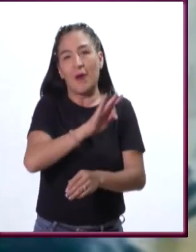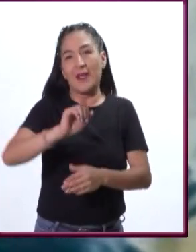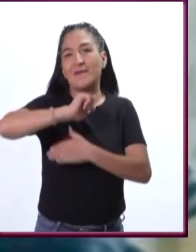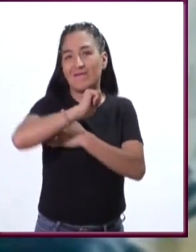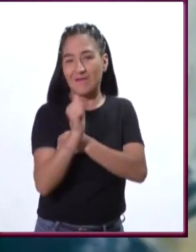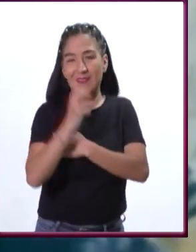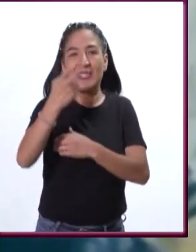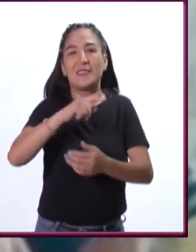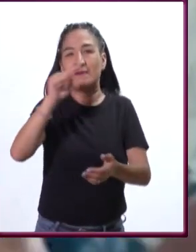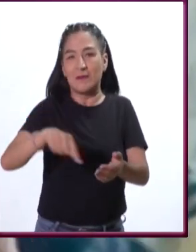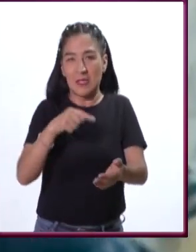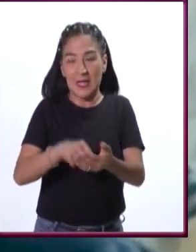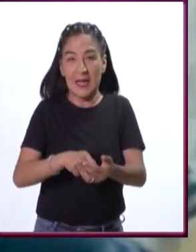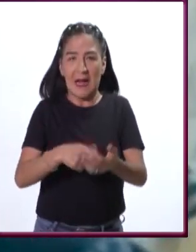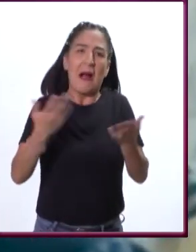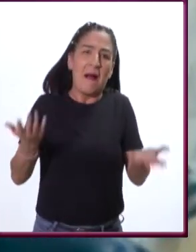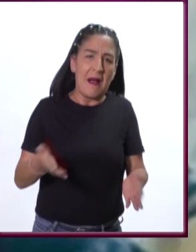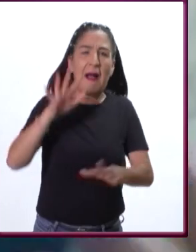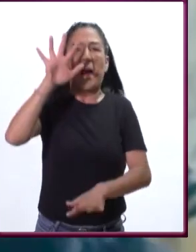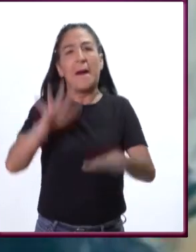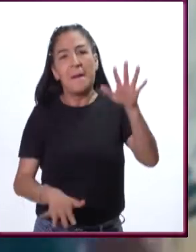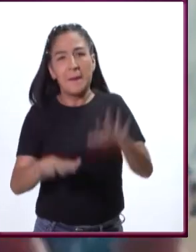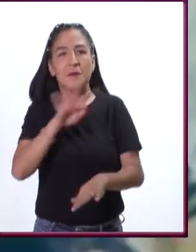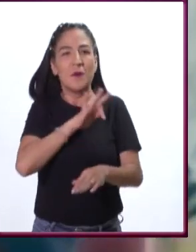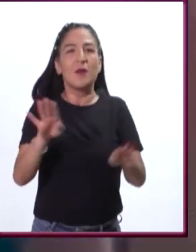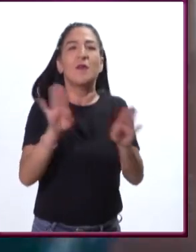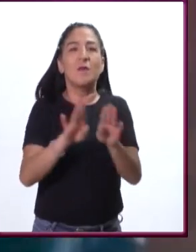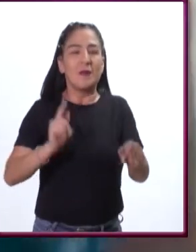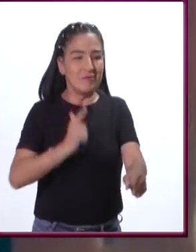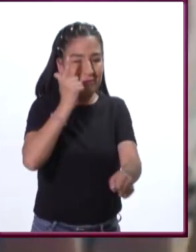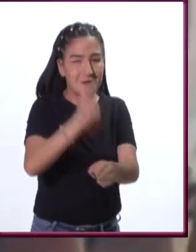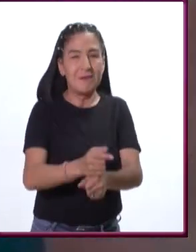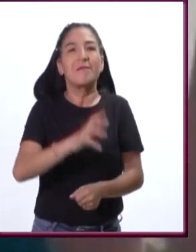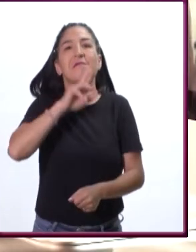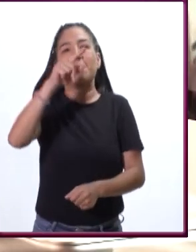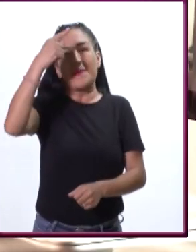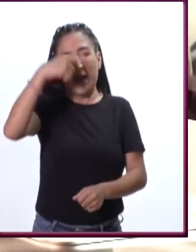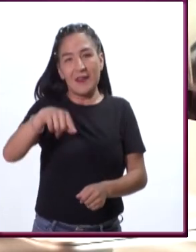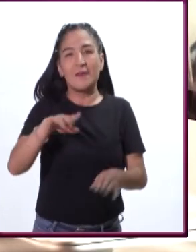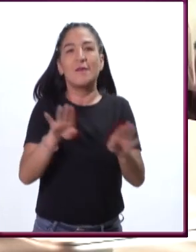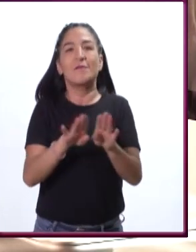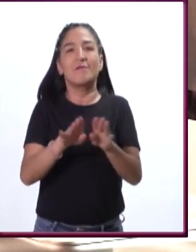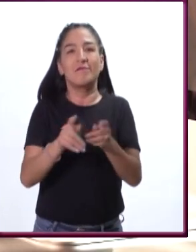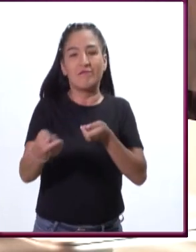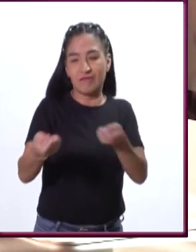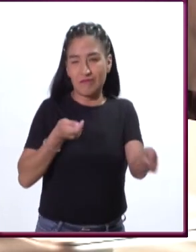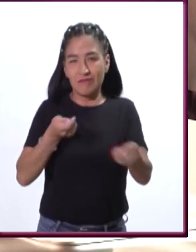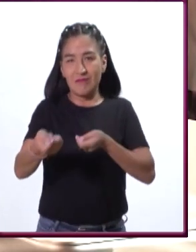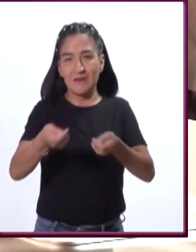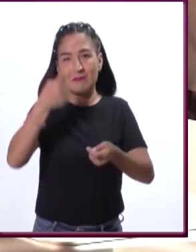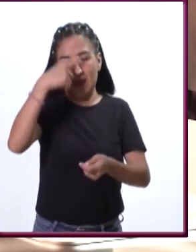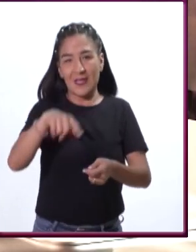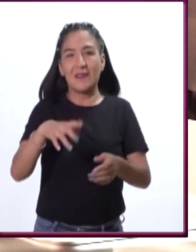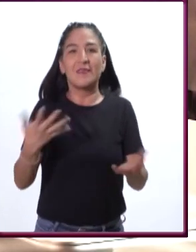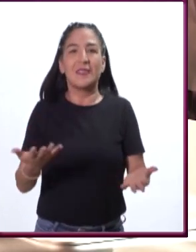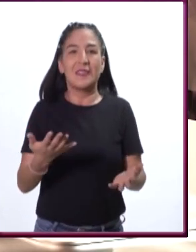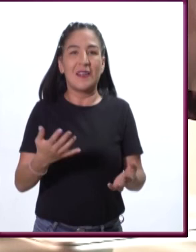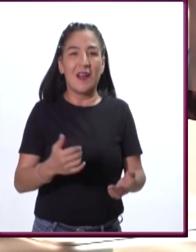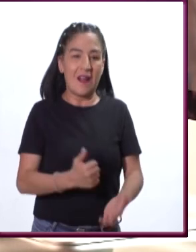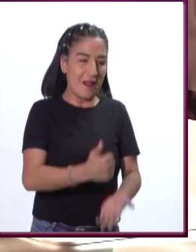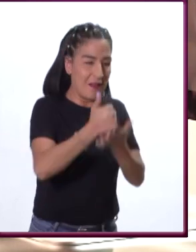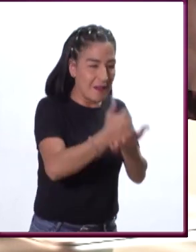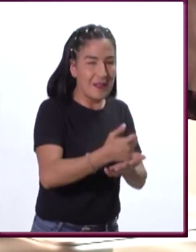biodiversidad y eventualmente encontrar una mejor manera de manejar en donde tengamos parches